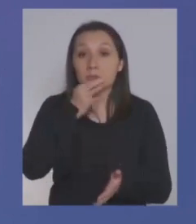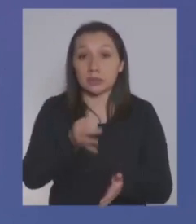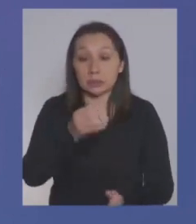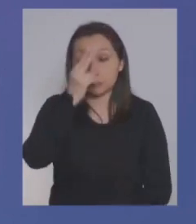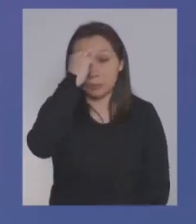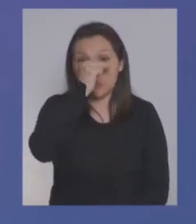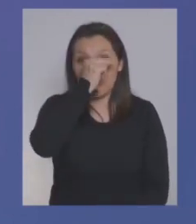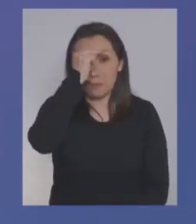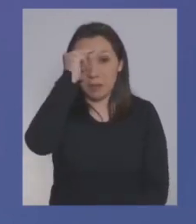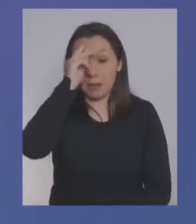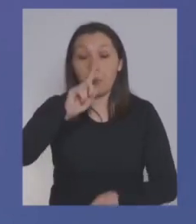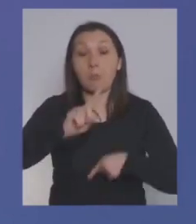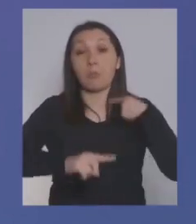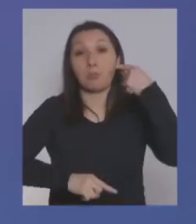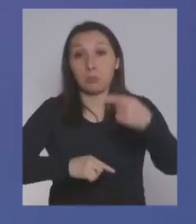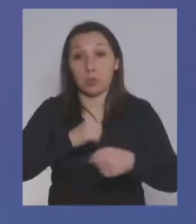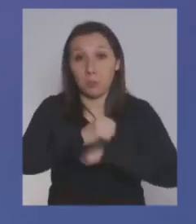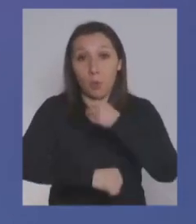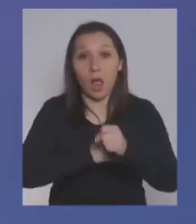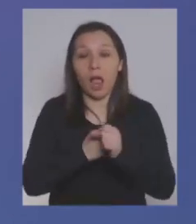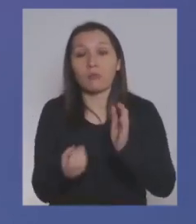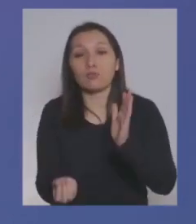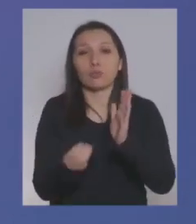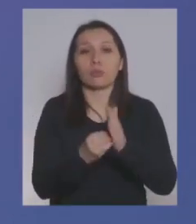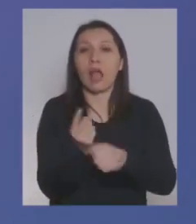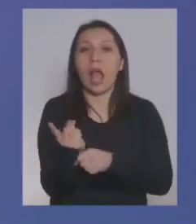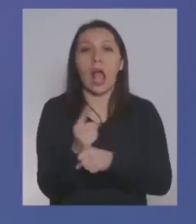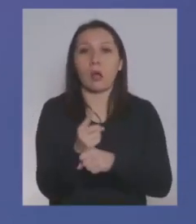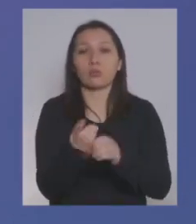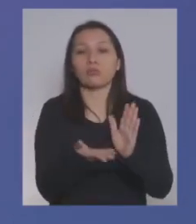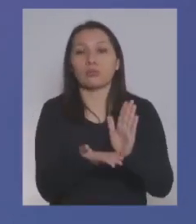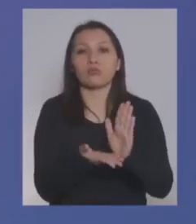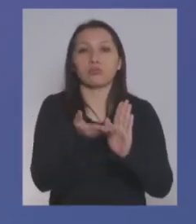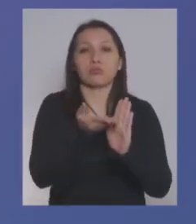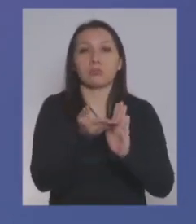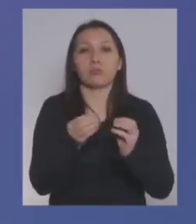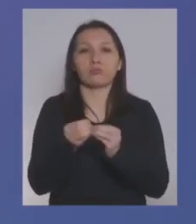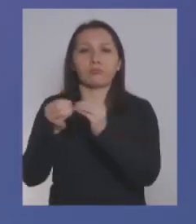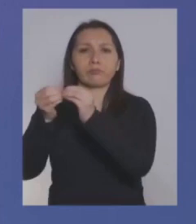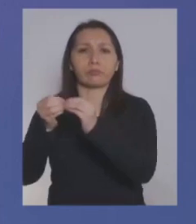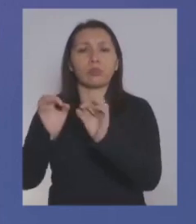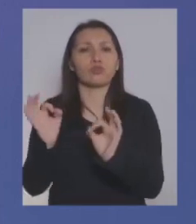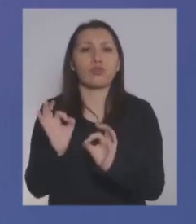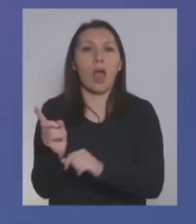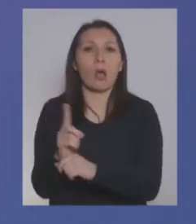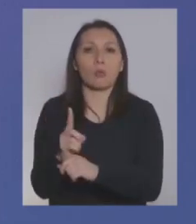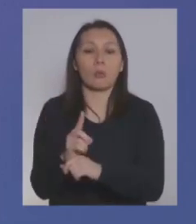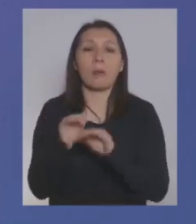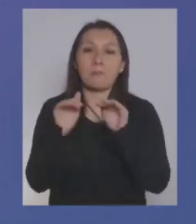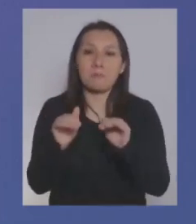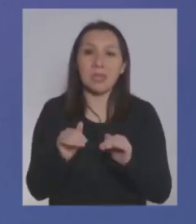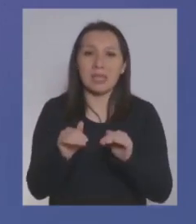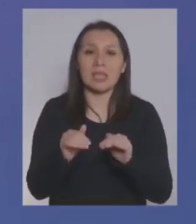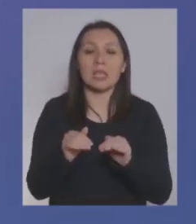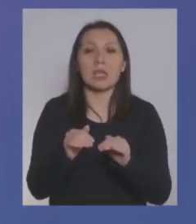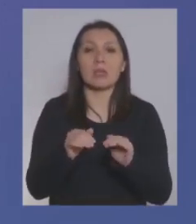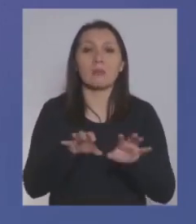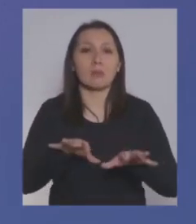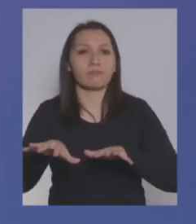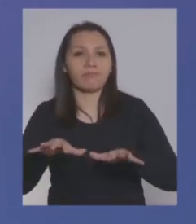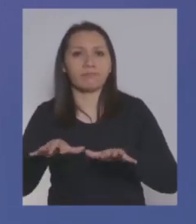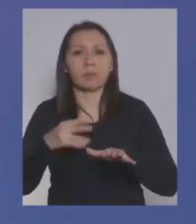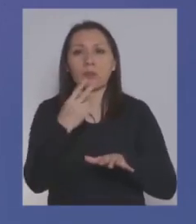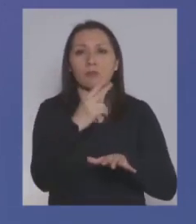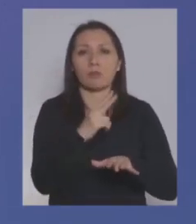en marzo del año próximo se va a reajustar automáticamente por la inflación acumulada ¿cuál es la idea? es mantener el poder adquisitivo